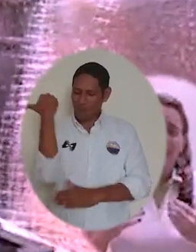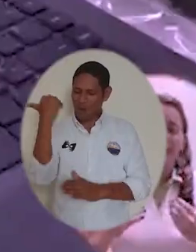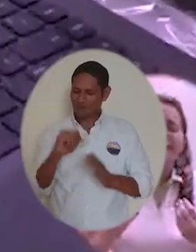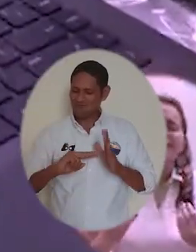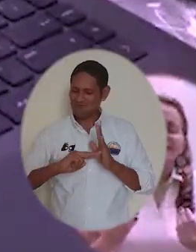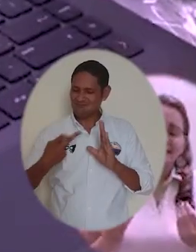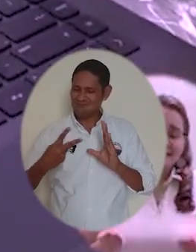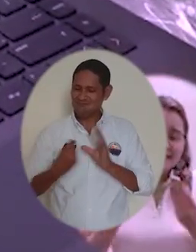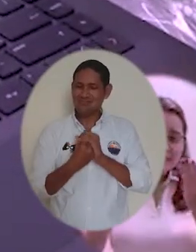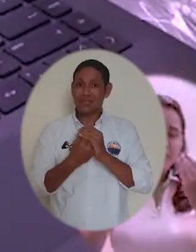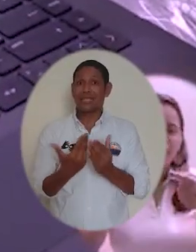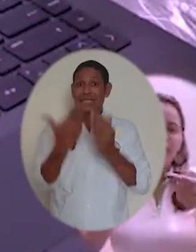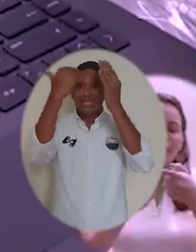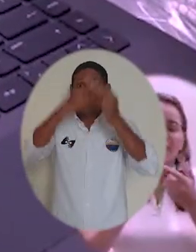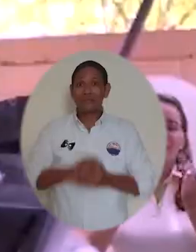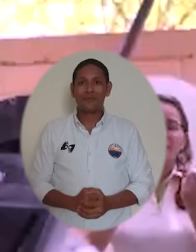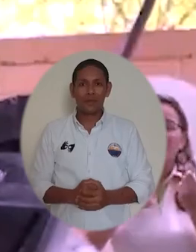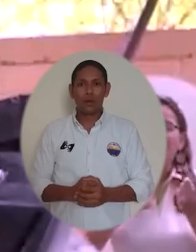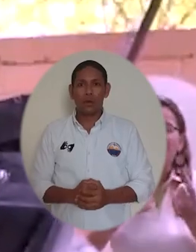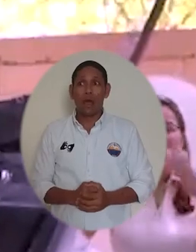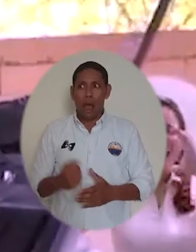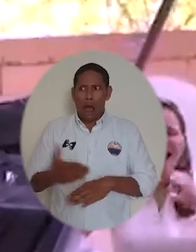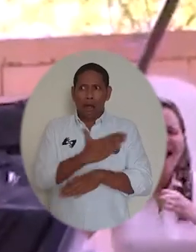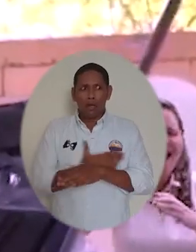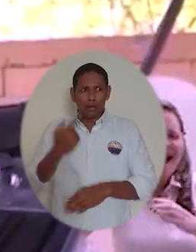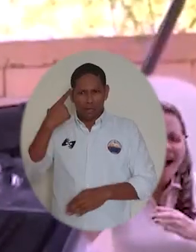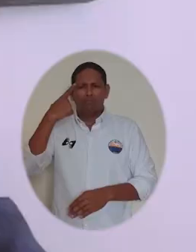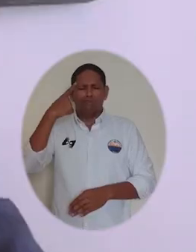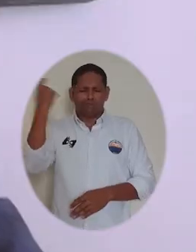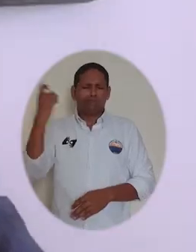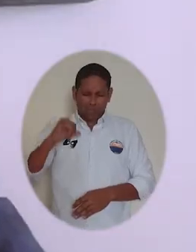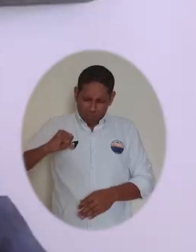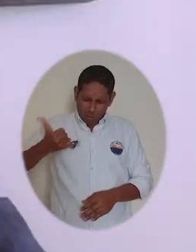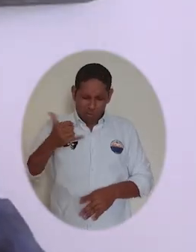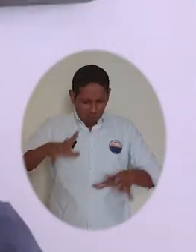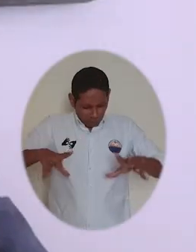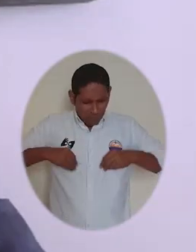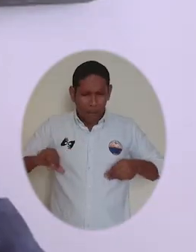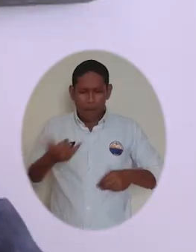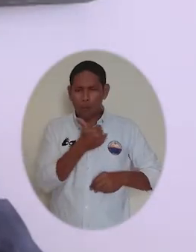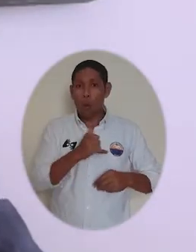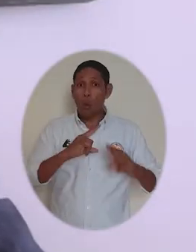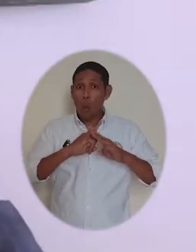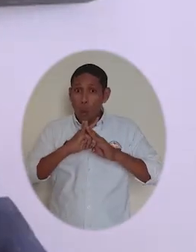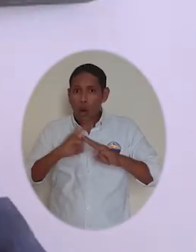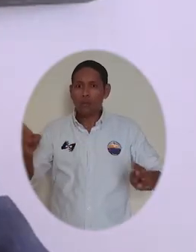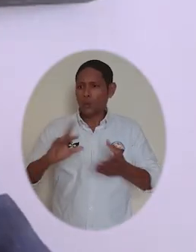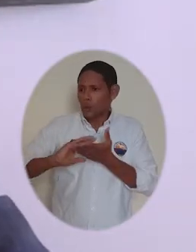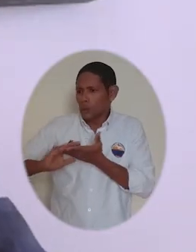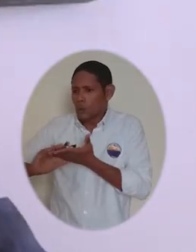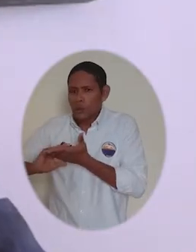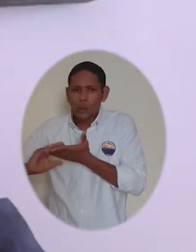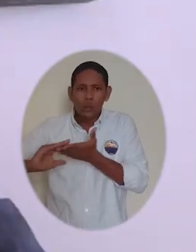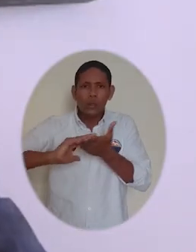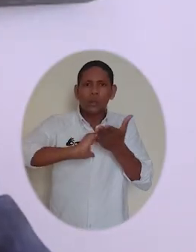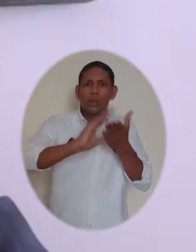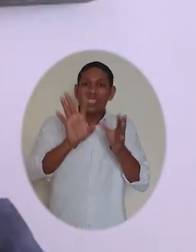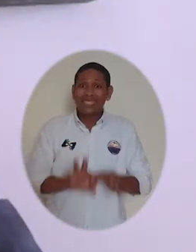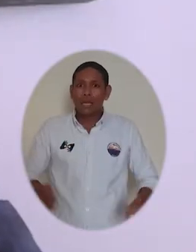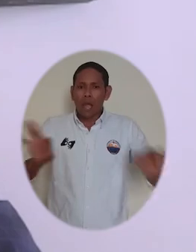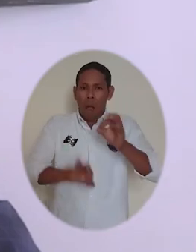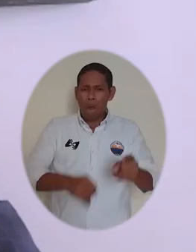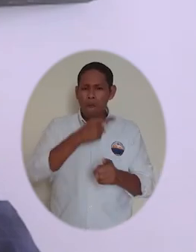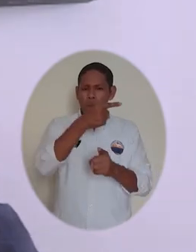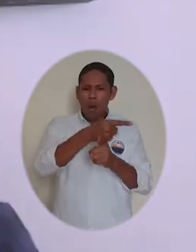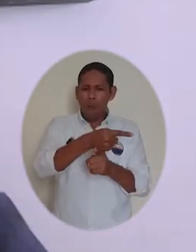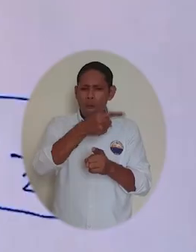innovadora. Y es que aceptamos el reto, pues fue una de las soluciones que ha dado nuestra Universidad a